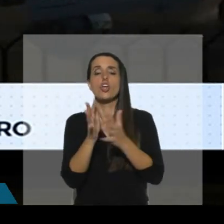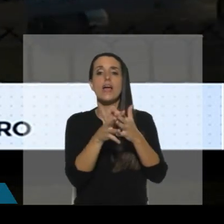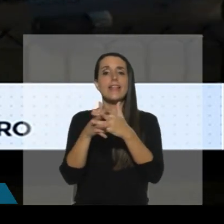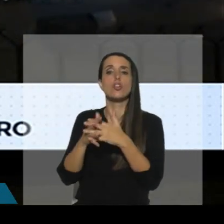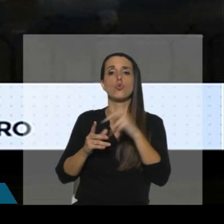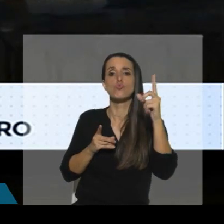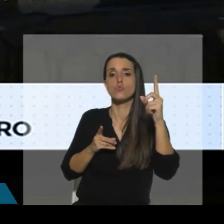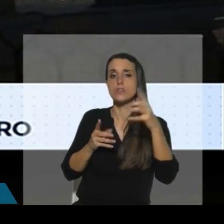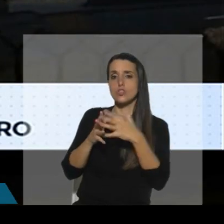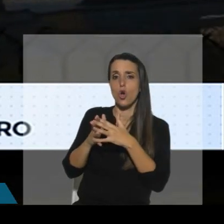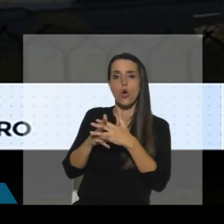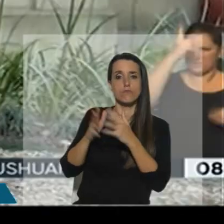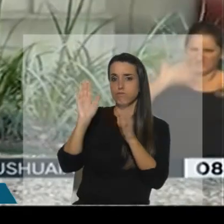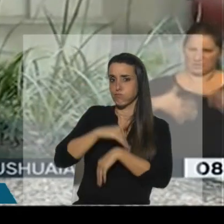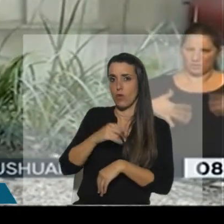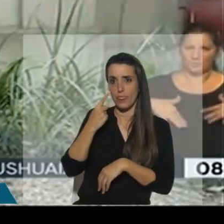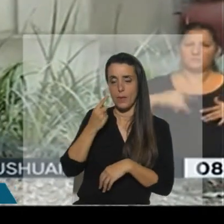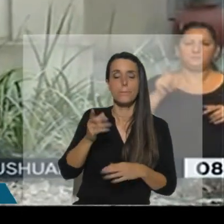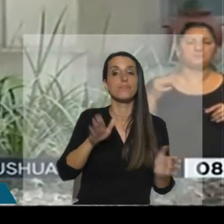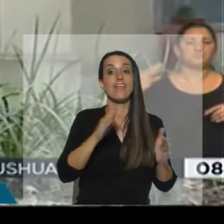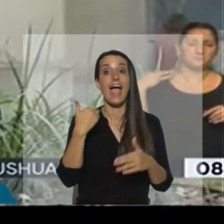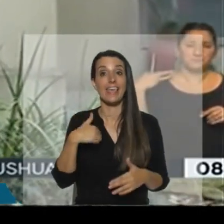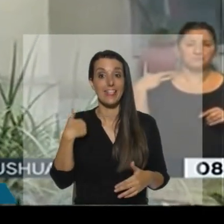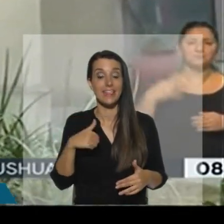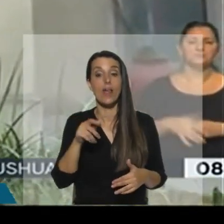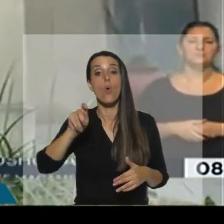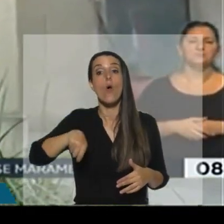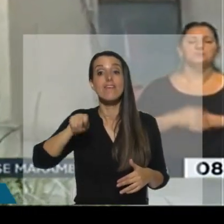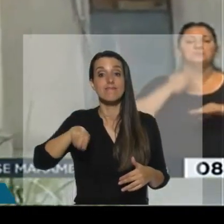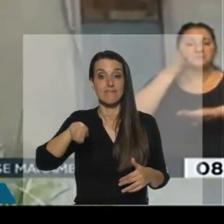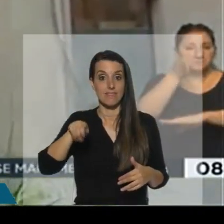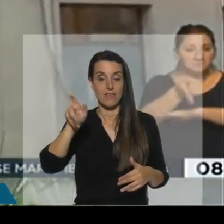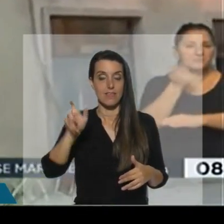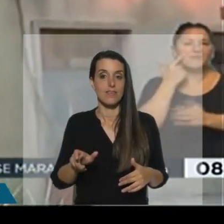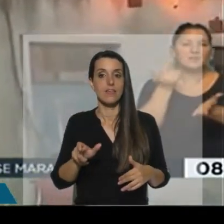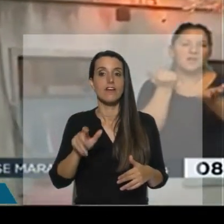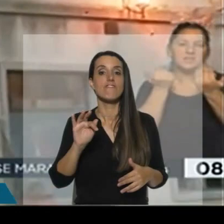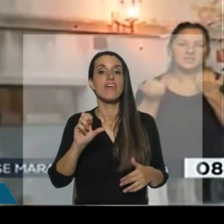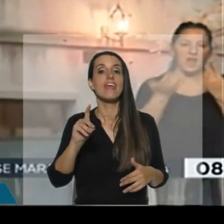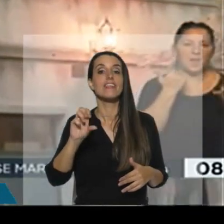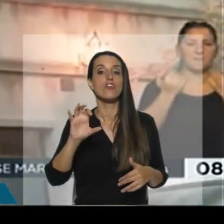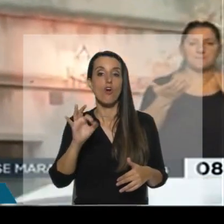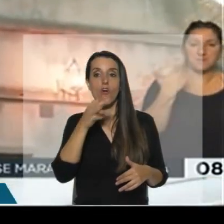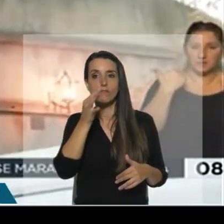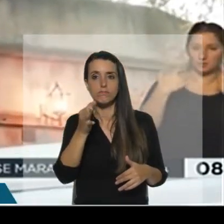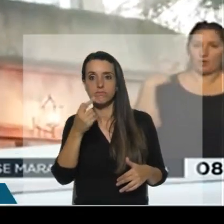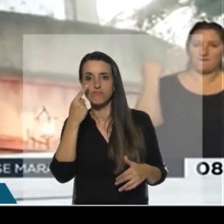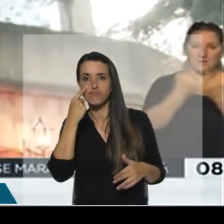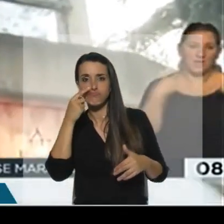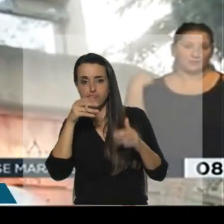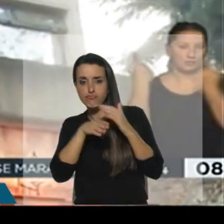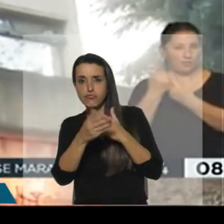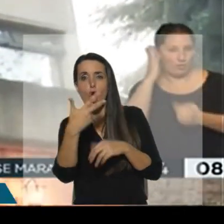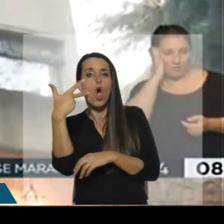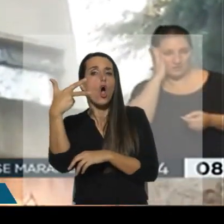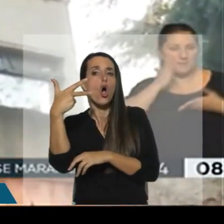Departamento del Tesoro de Estados Unidos. En Argentina, el juez federal de Lomas de Zamora, Federico Vilena, ordenó un allanamiento en el